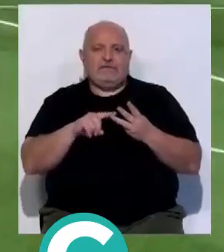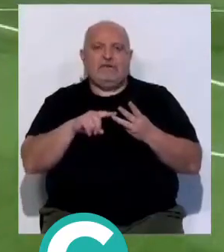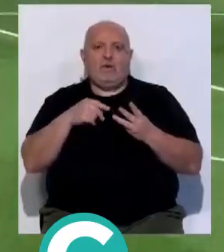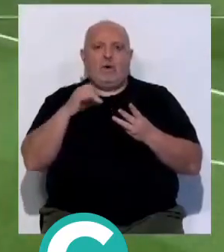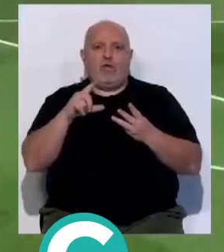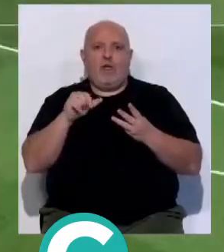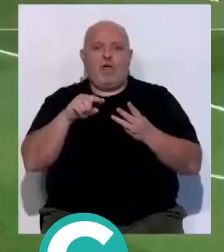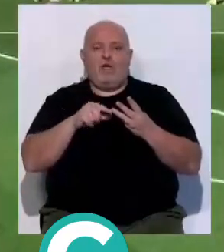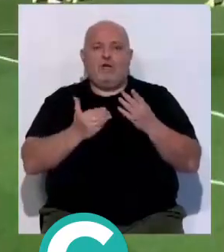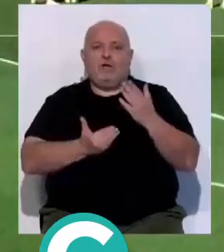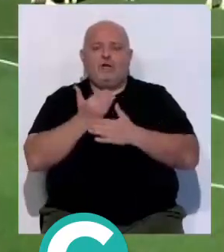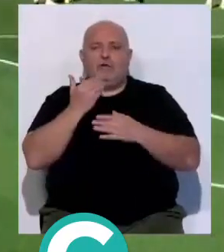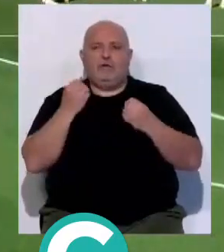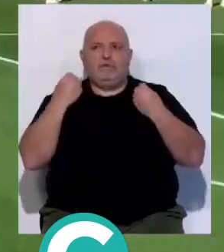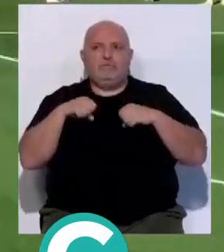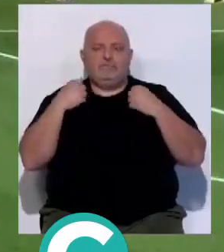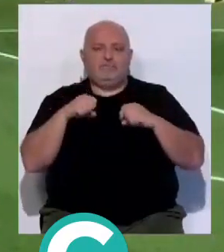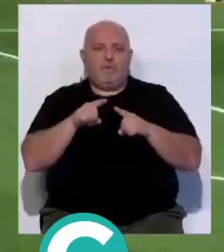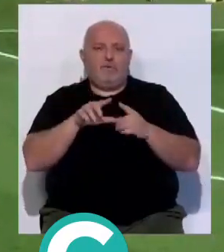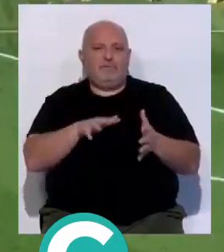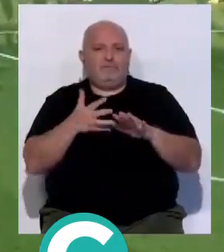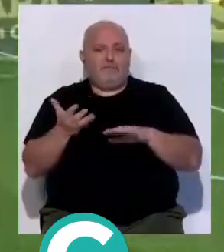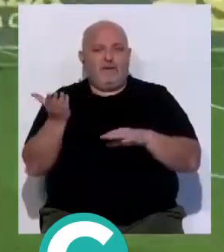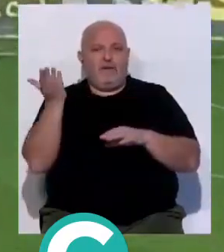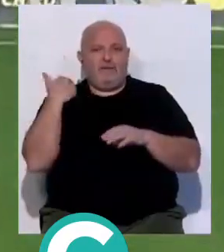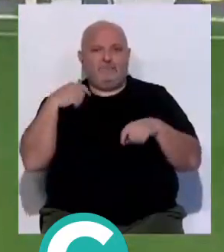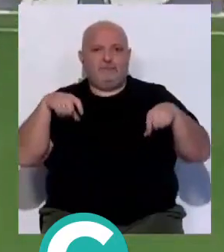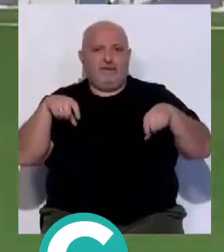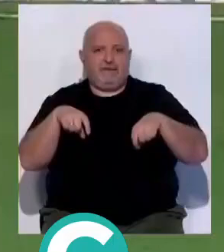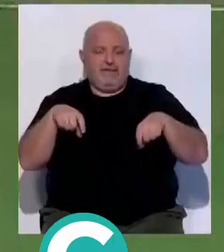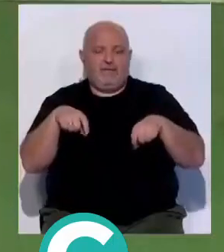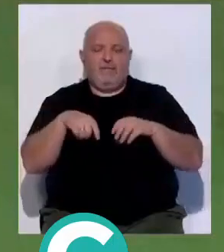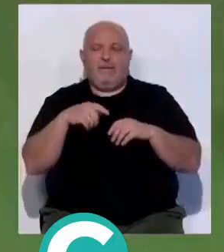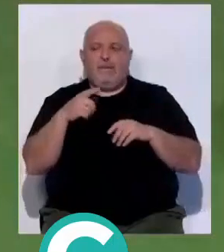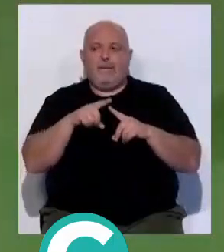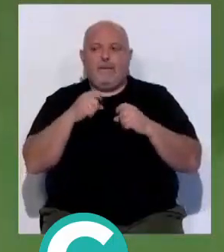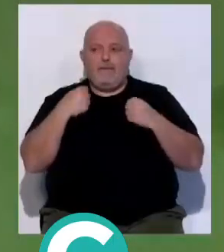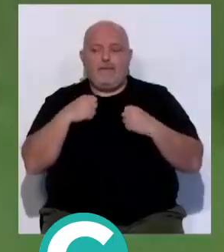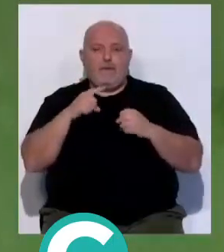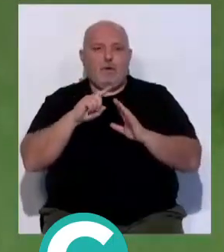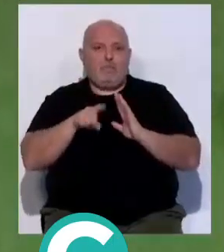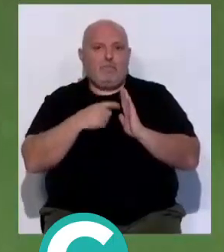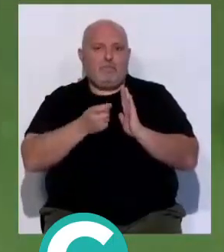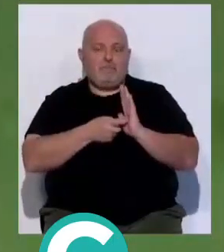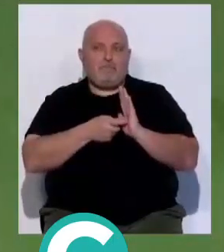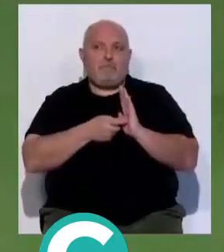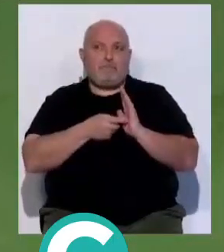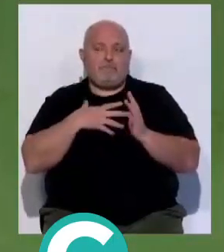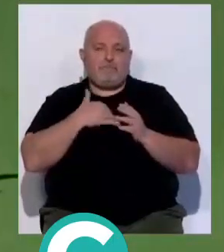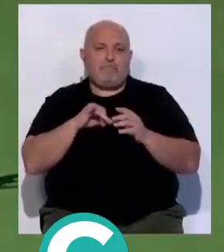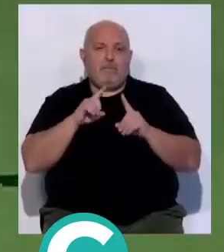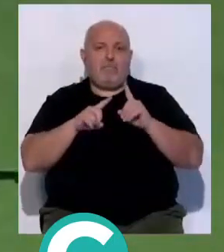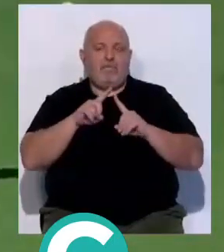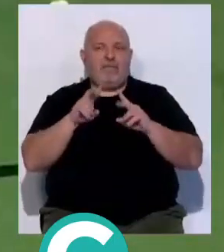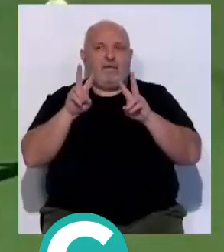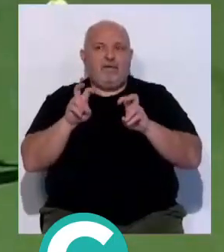Guardiola, que hoy ha hecho un entrenamiento lo mismo que ayer en el estadio, hizo un entrenamiento completo, con lo cual, esos problemas que